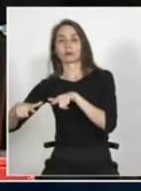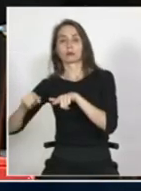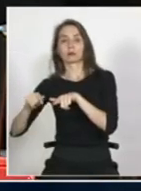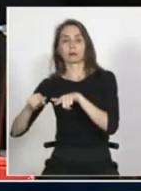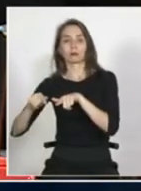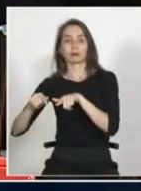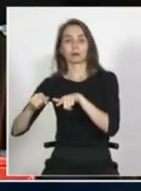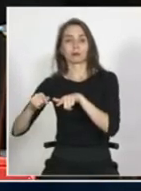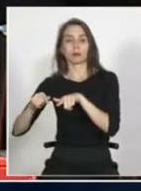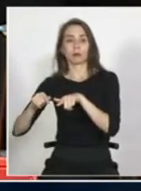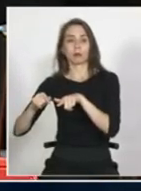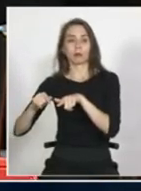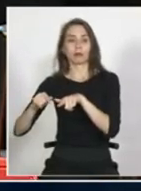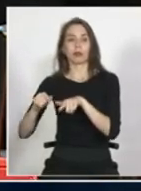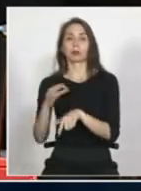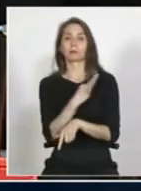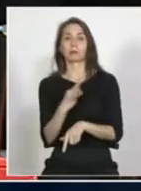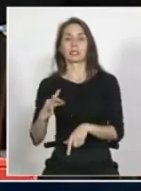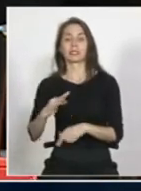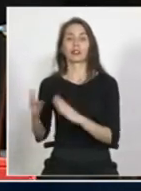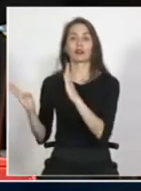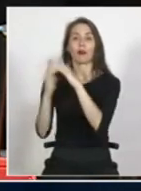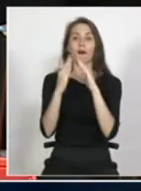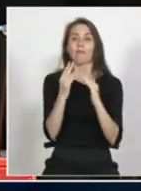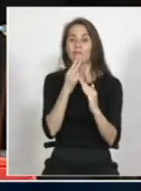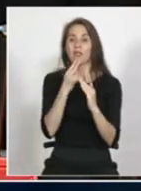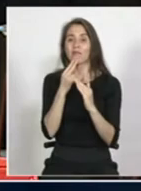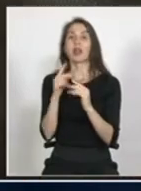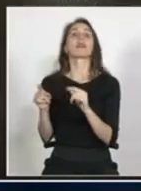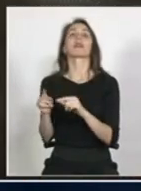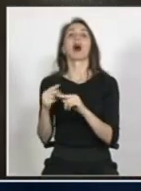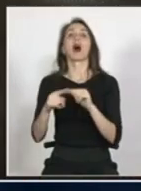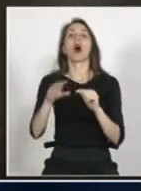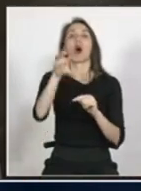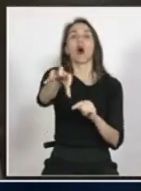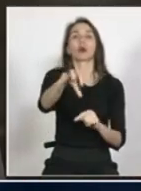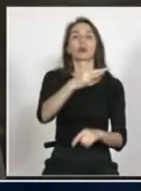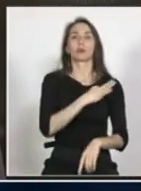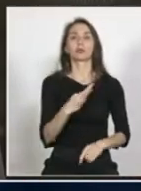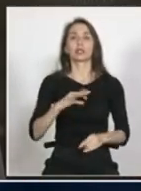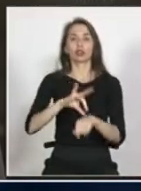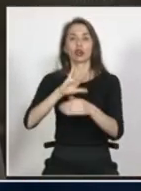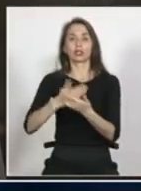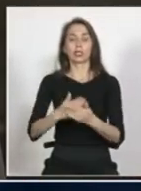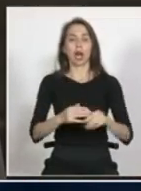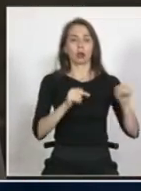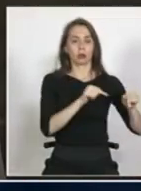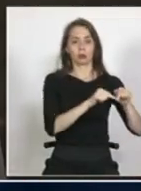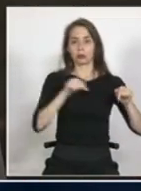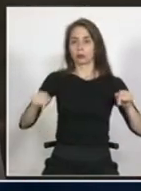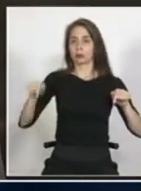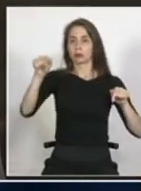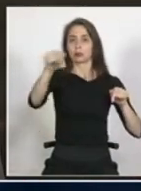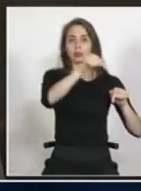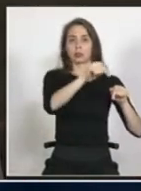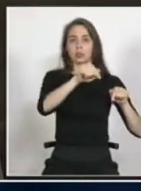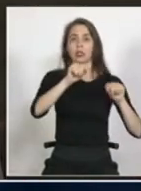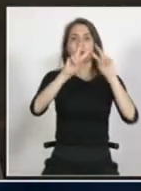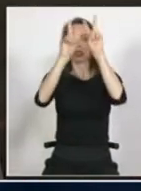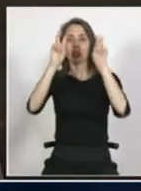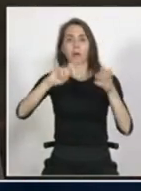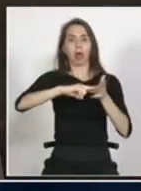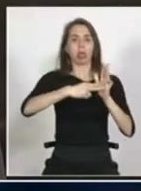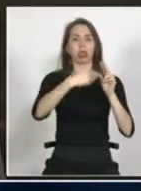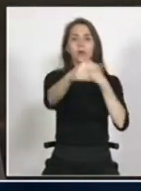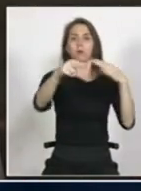parte que puede hacer el Ministerio de Vivienda y Urbanismo con el tema de vivienda, o lo que hace salud. O sea, al final tenemos esto digregado en todo el aparataje